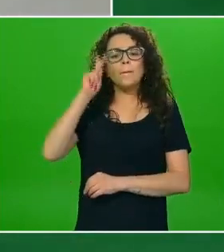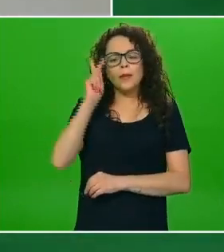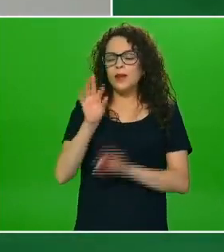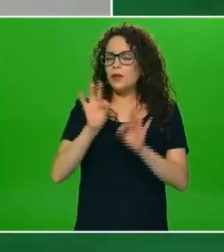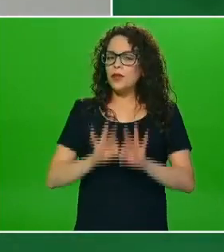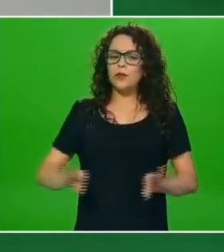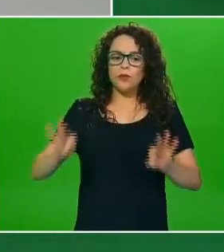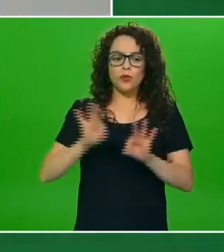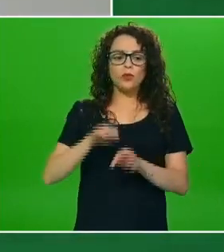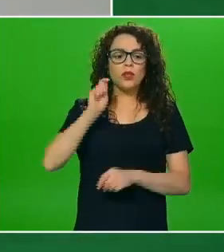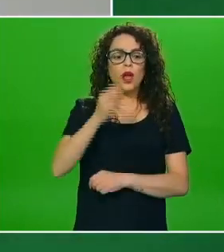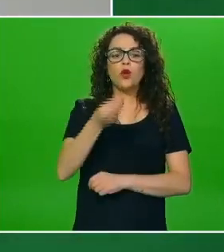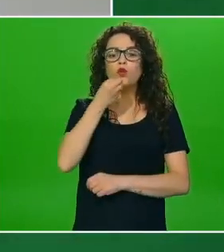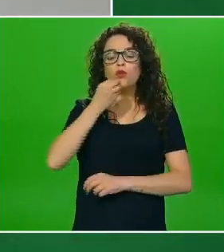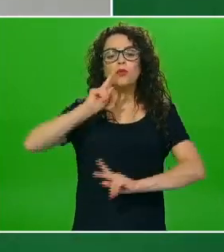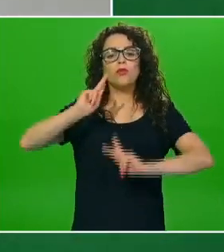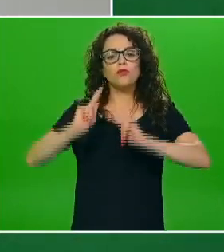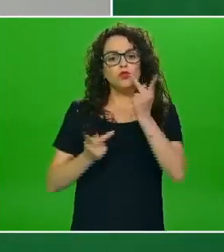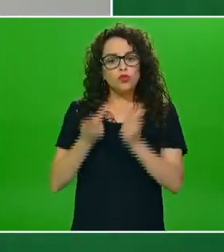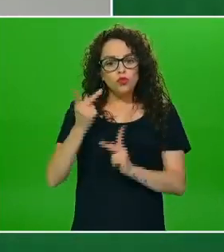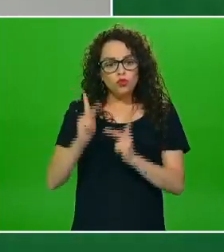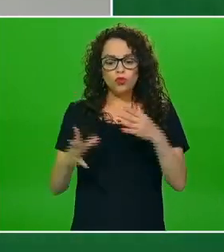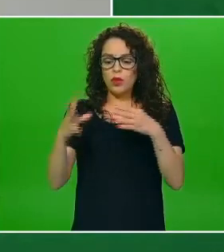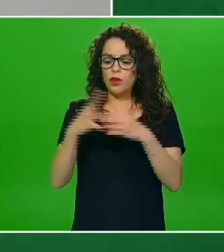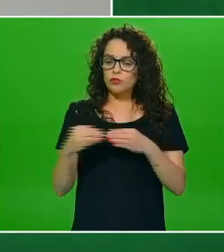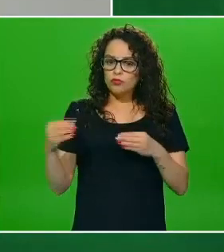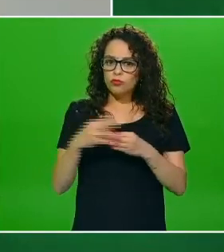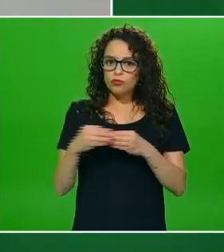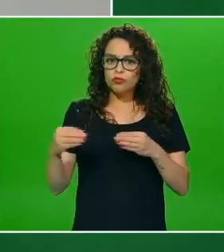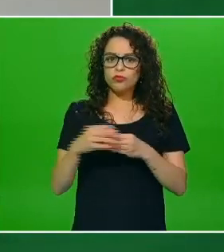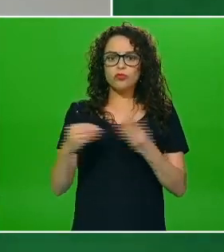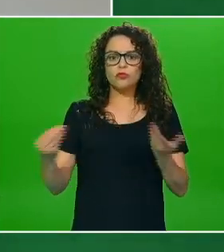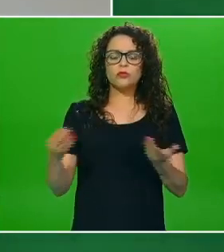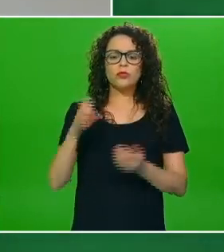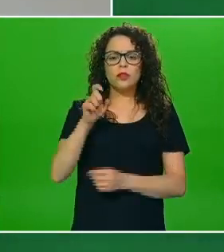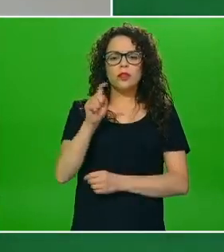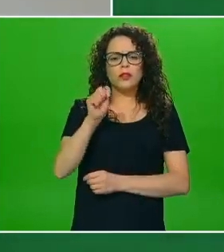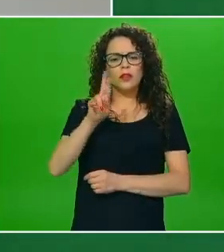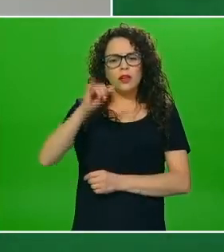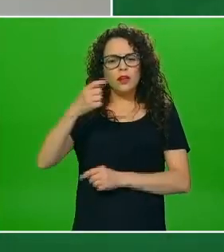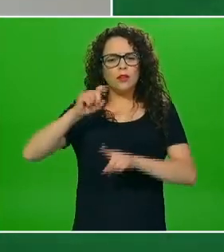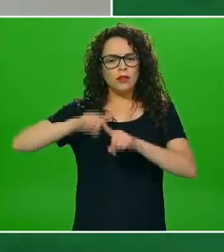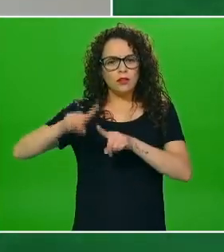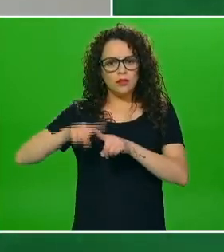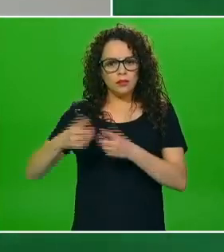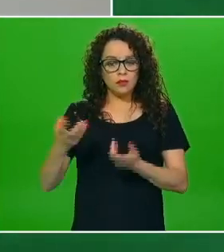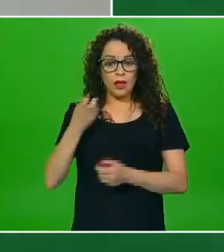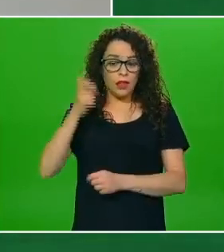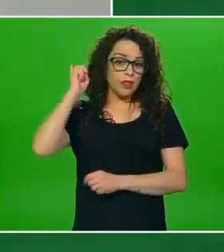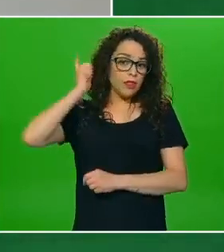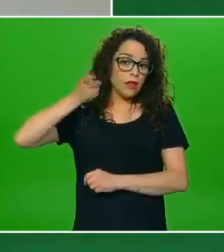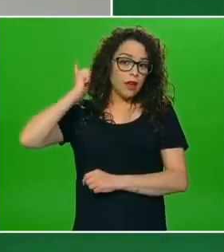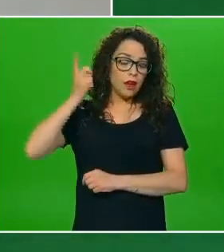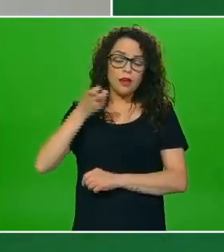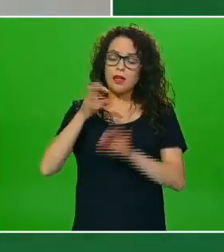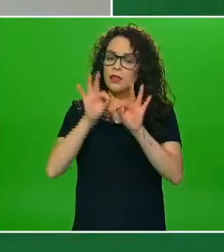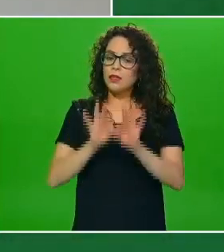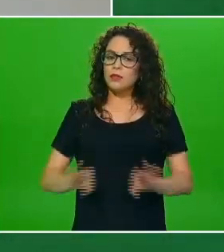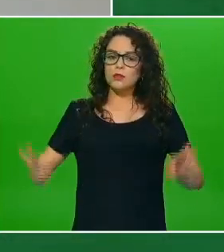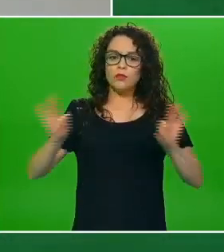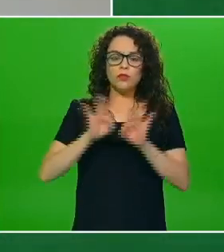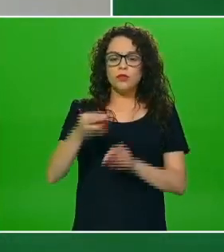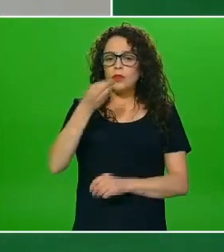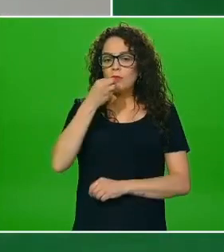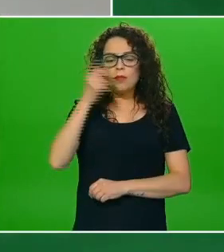verduras frutas cereales integrales y grasas saludables todos los días esto debería ser la base de nuestra